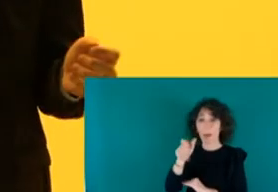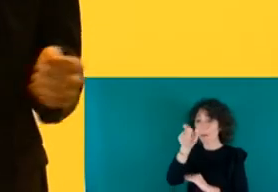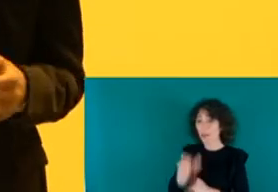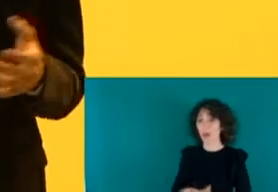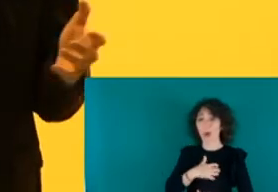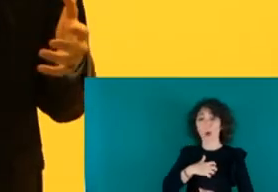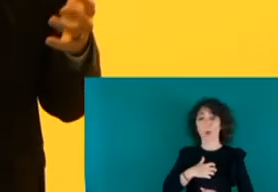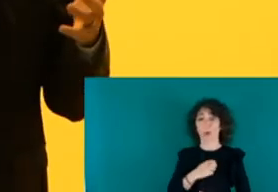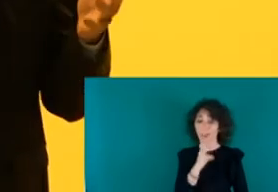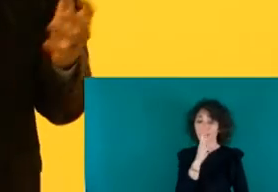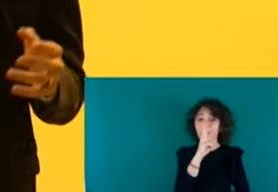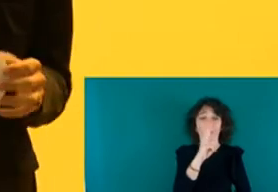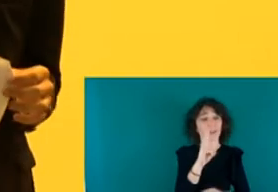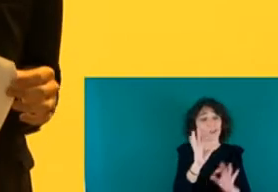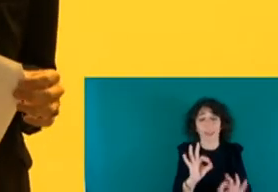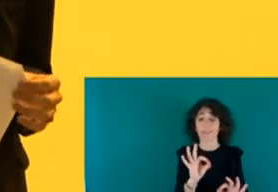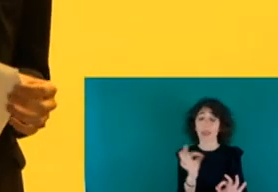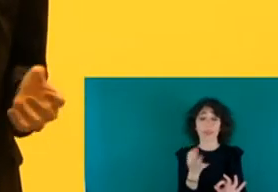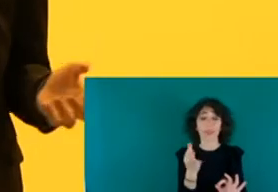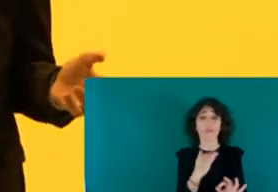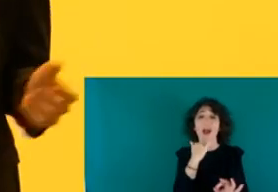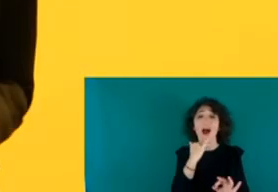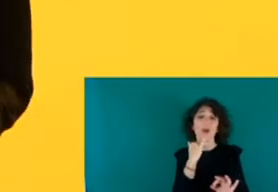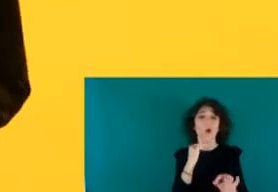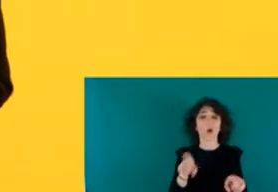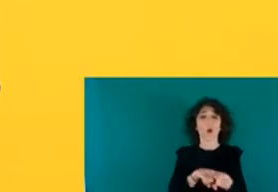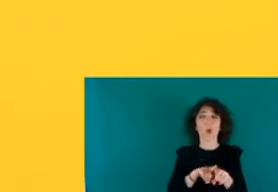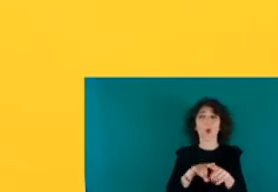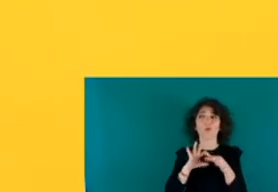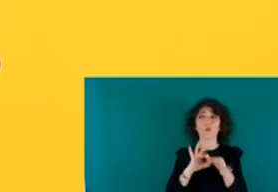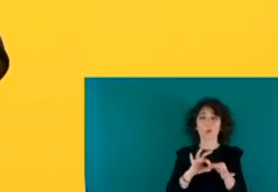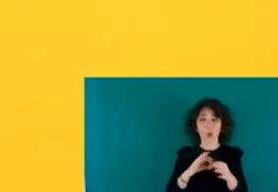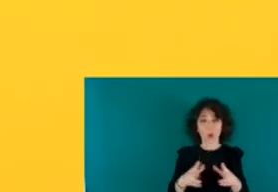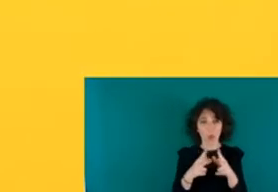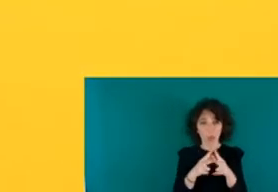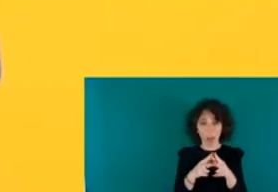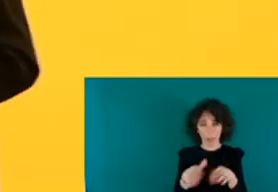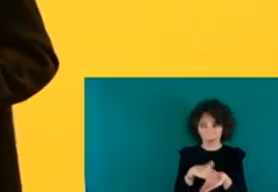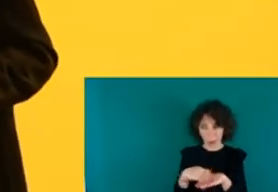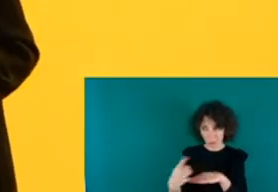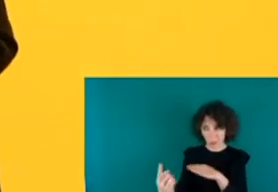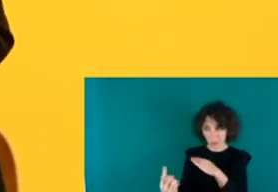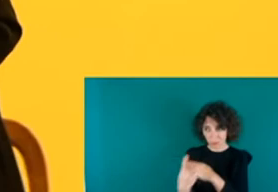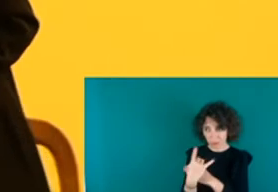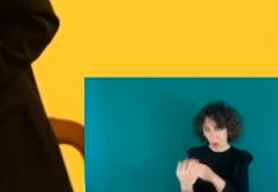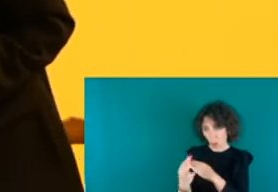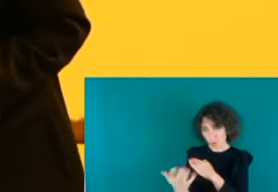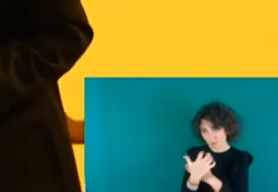en tres años, que tiene que tener arraigo social. ¿Perdona? ¿Me estás vacilando? Es que es totalmente